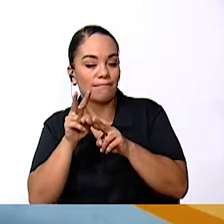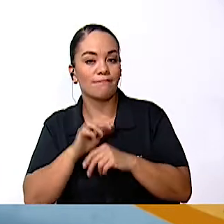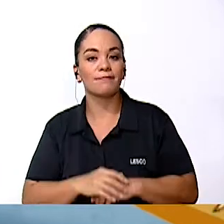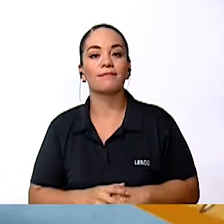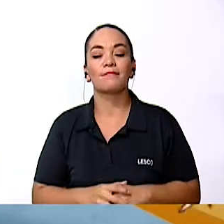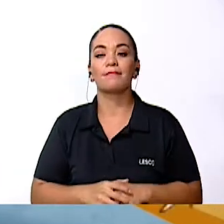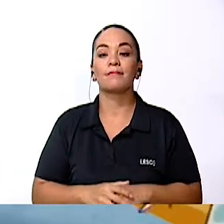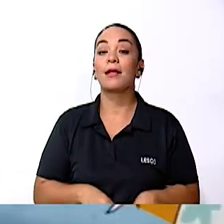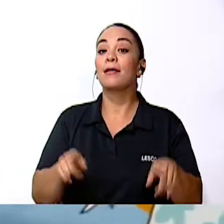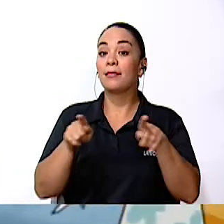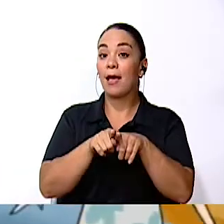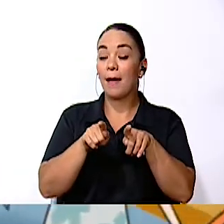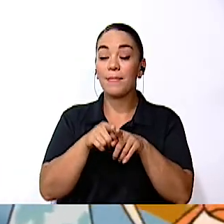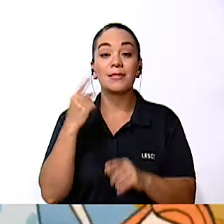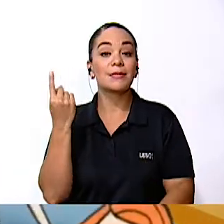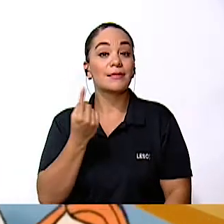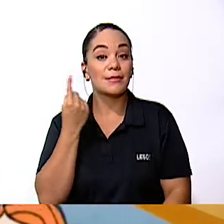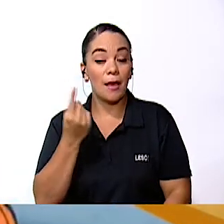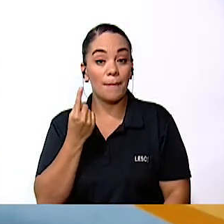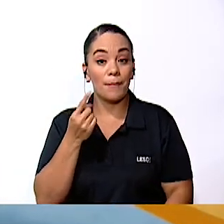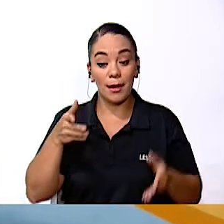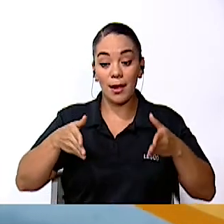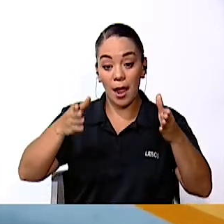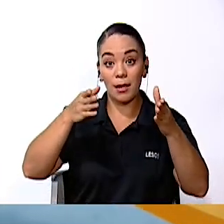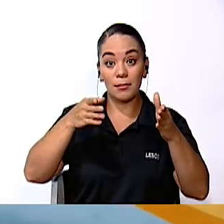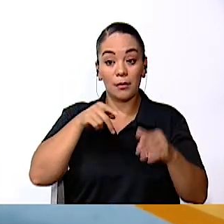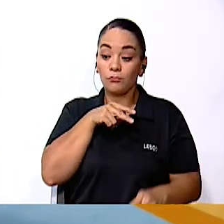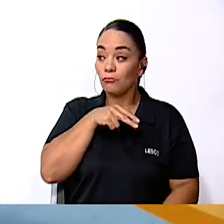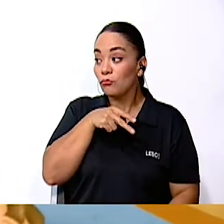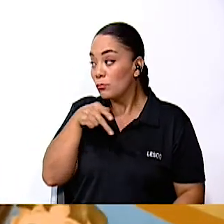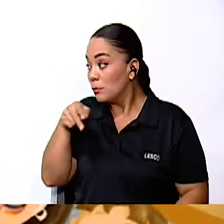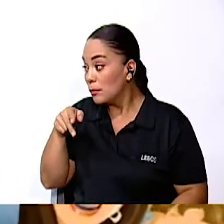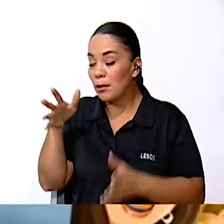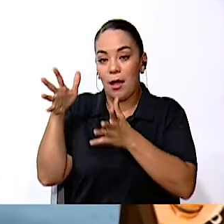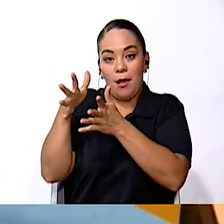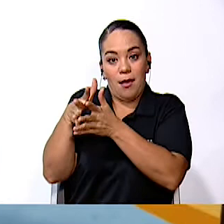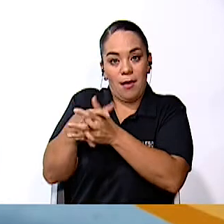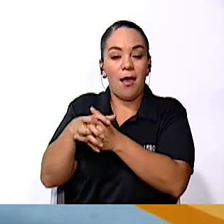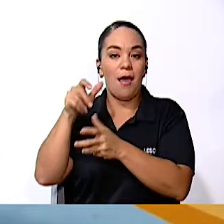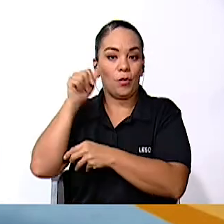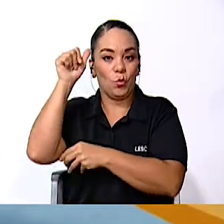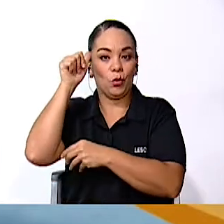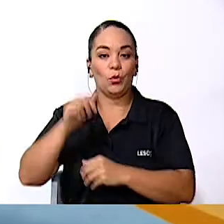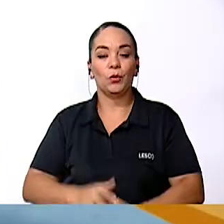debemos siempre cruzar las calles tomados de la mano de un adulto